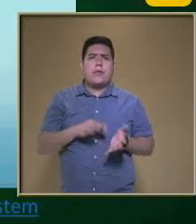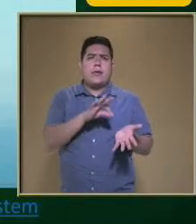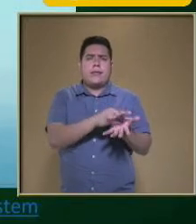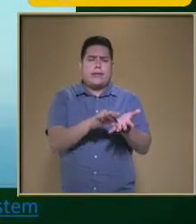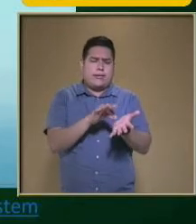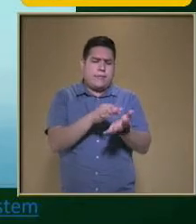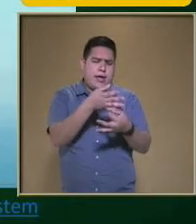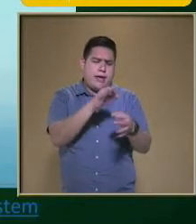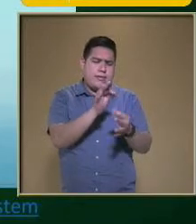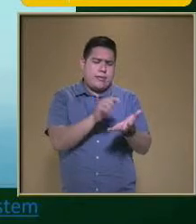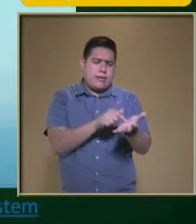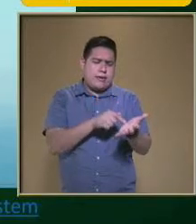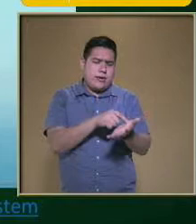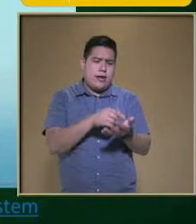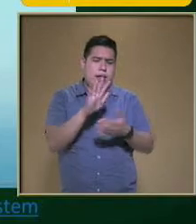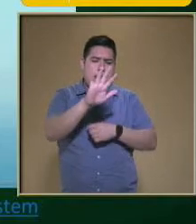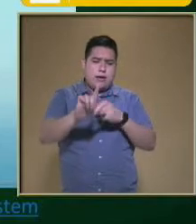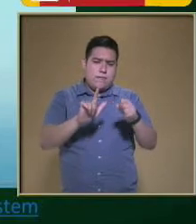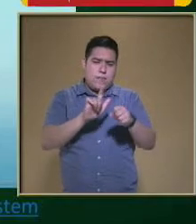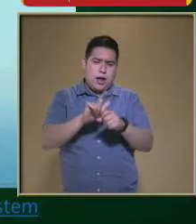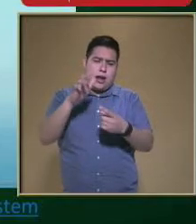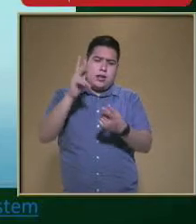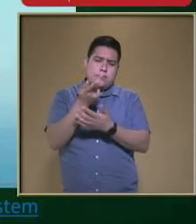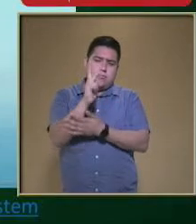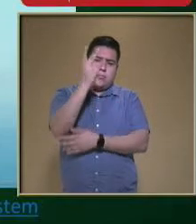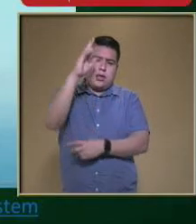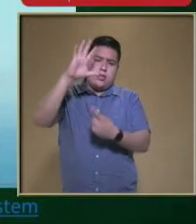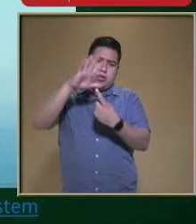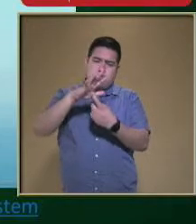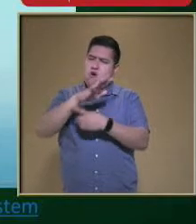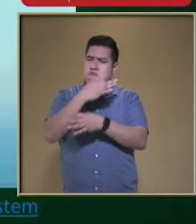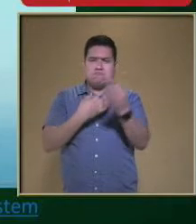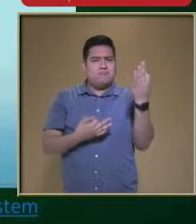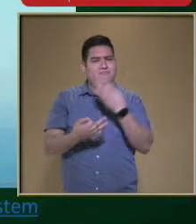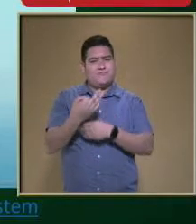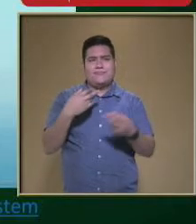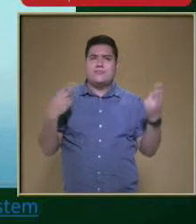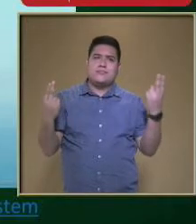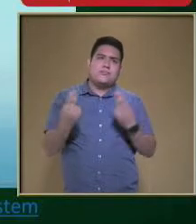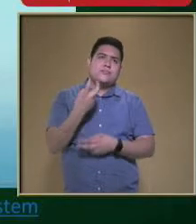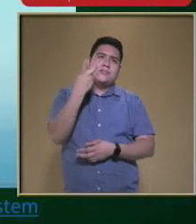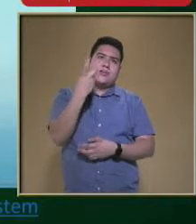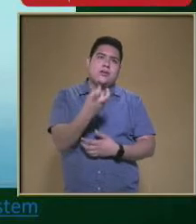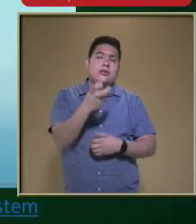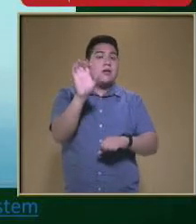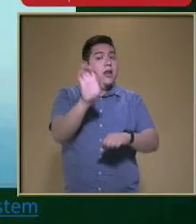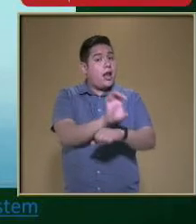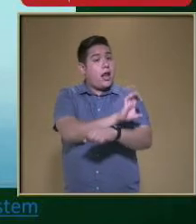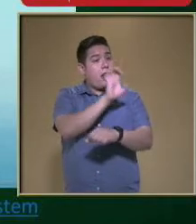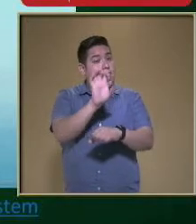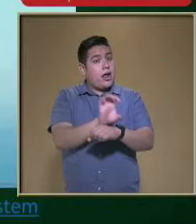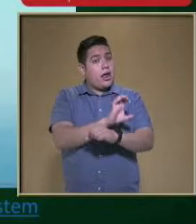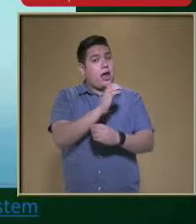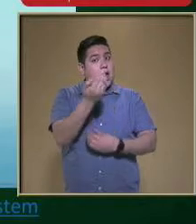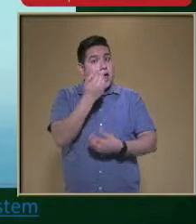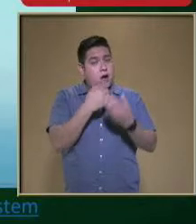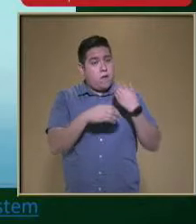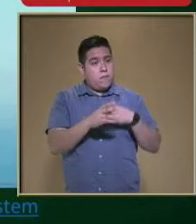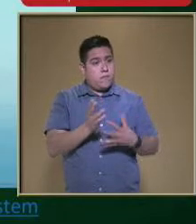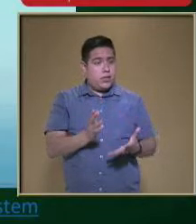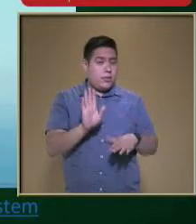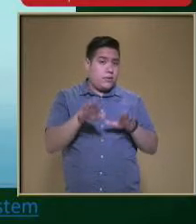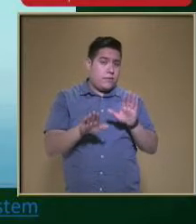animales Pasando por las plantas Hongos Y amibas Y todo esto Depende De la fuente De energía De nuestro sistema